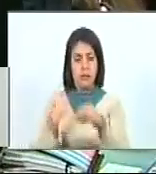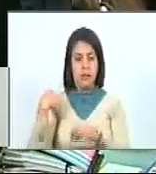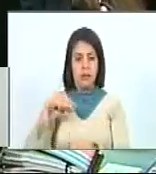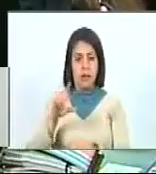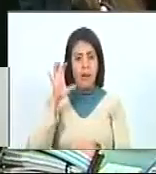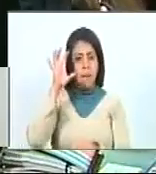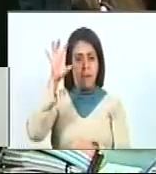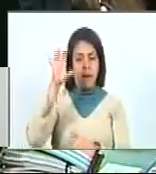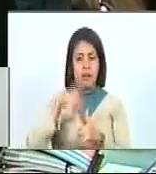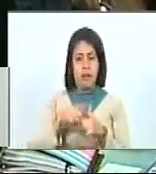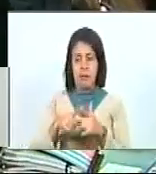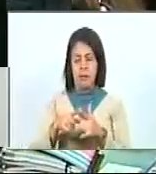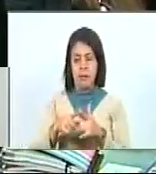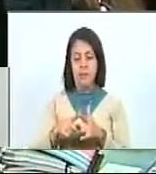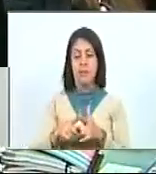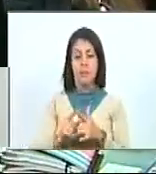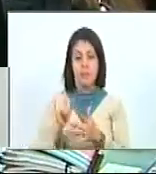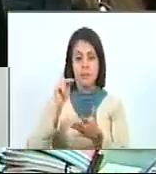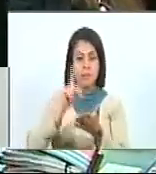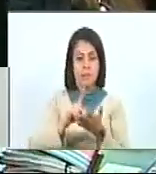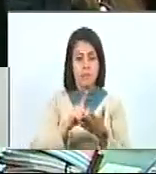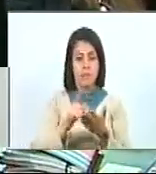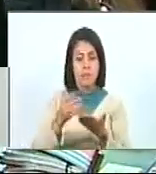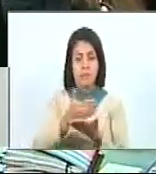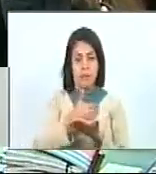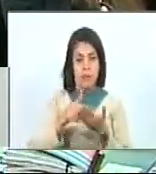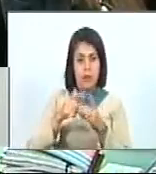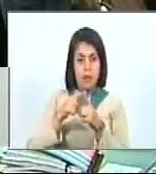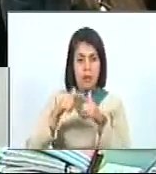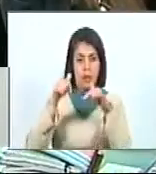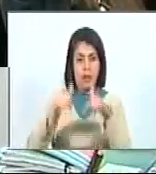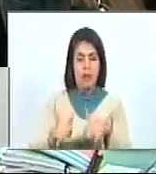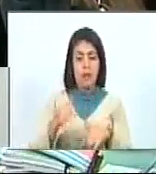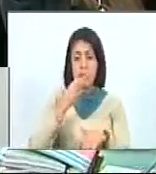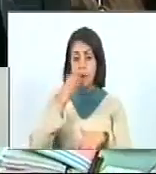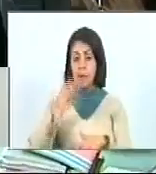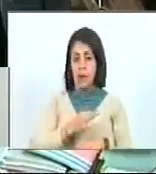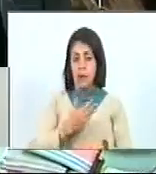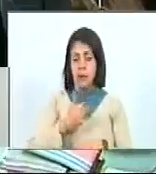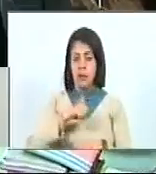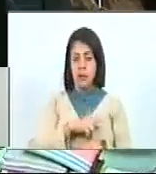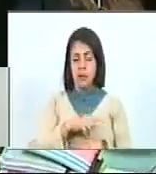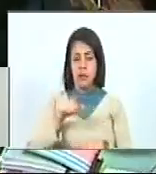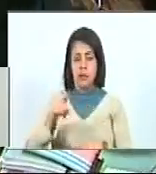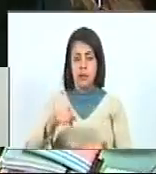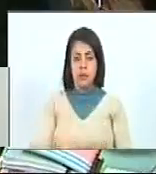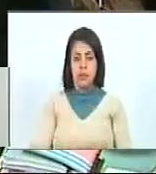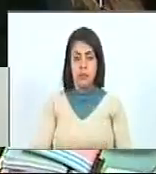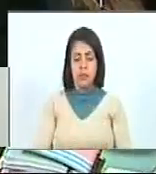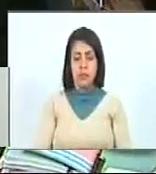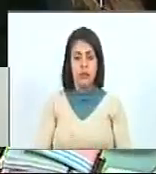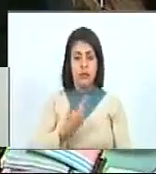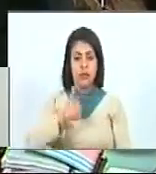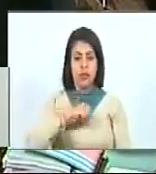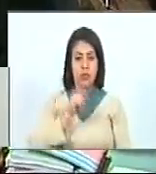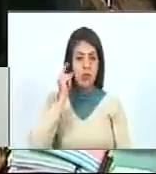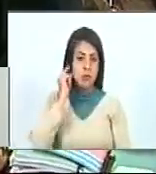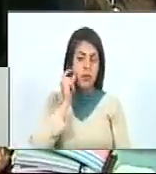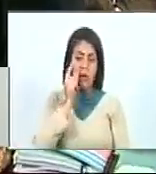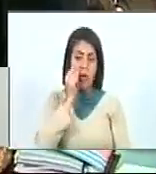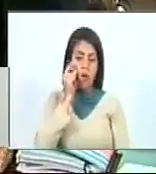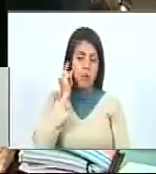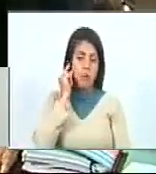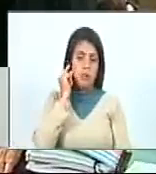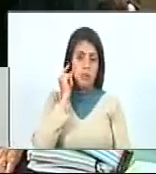patria emancipada. Por eso, de verdad, nos tenemos que, nosotras y nosotros,